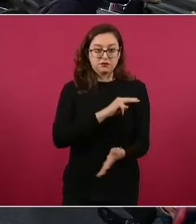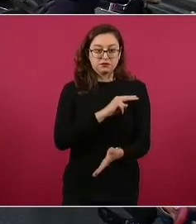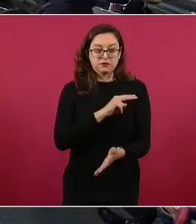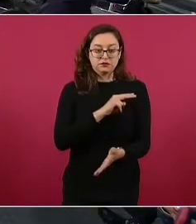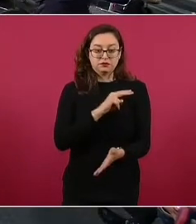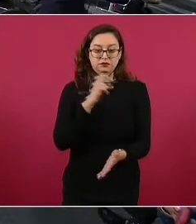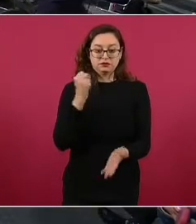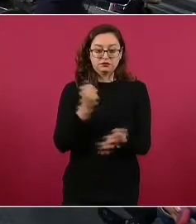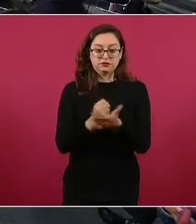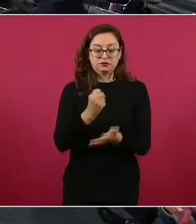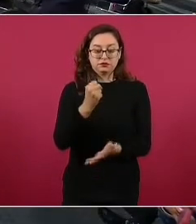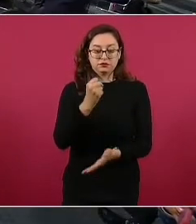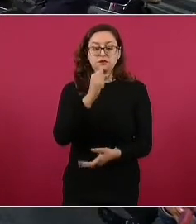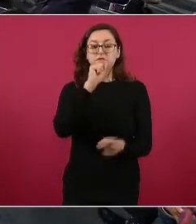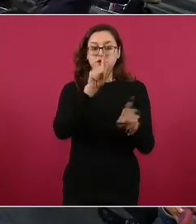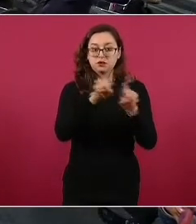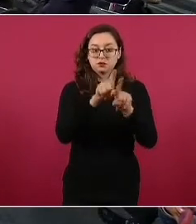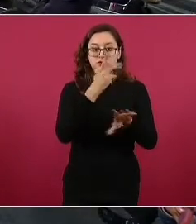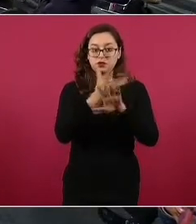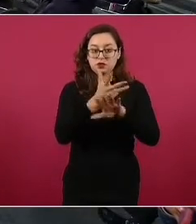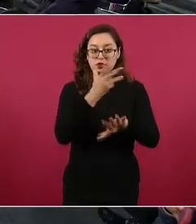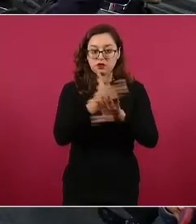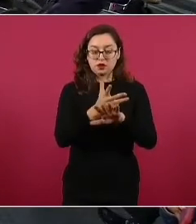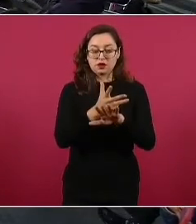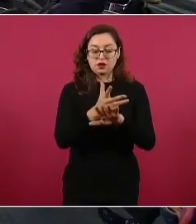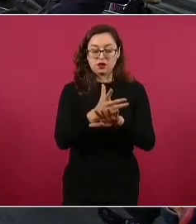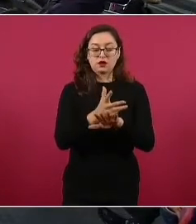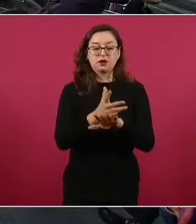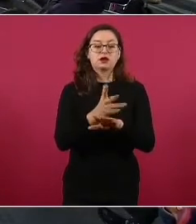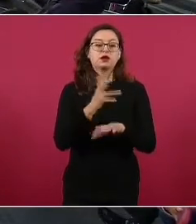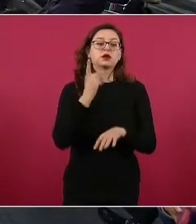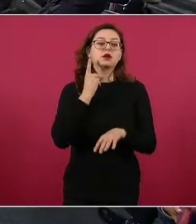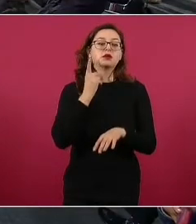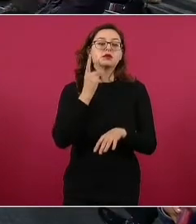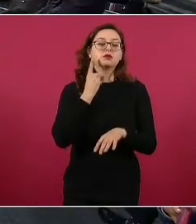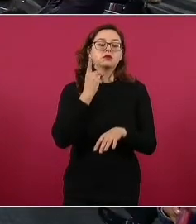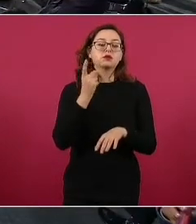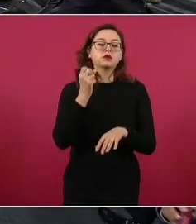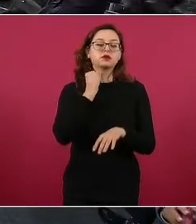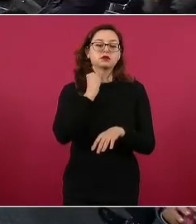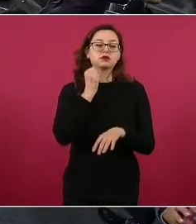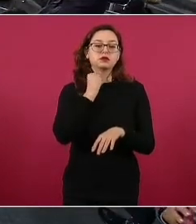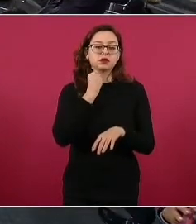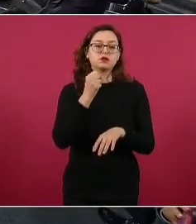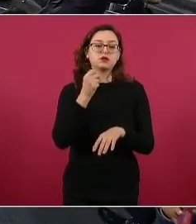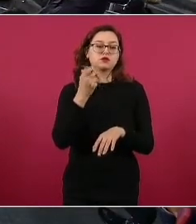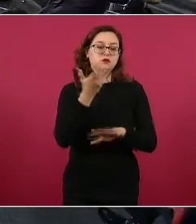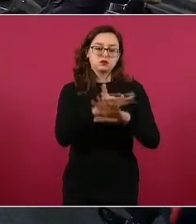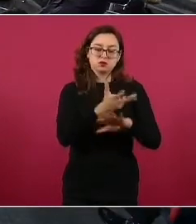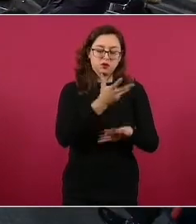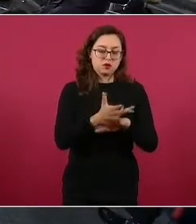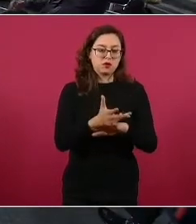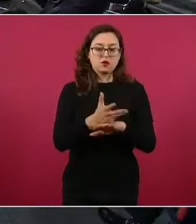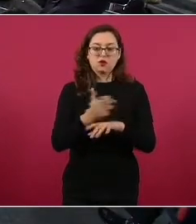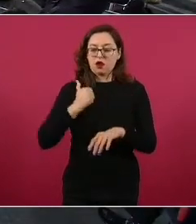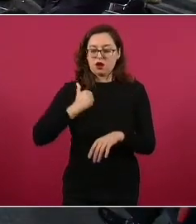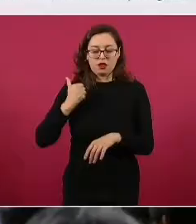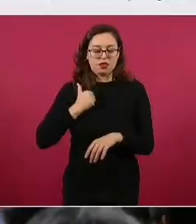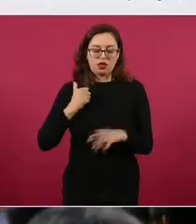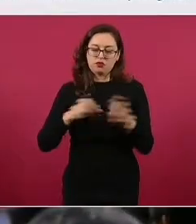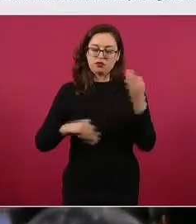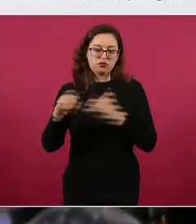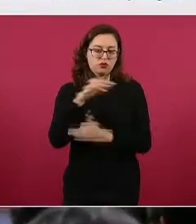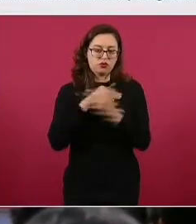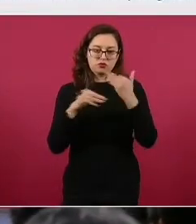El Congreso en Estados Unidos y el Senado mexicano y lo mismo el canadiense.